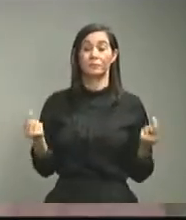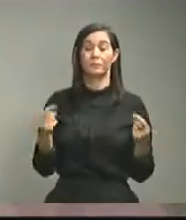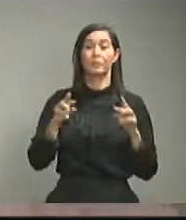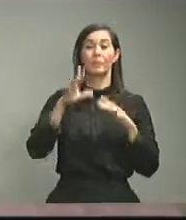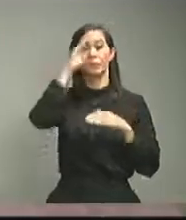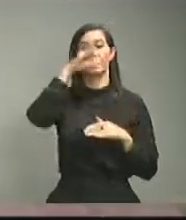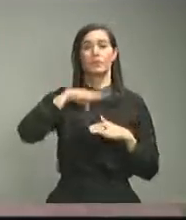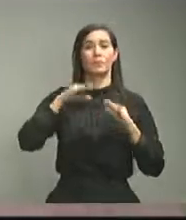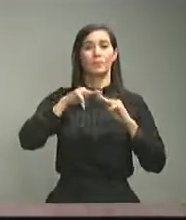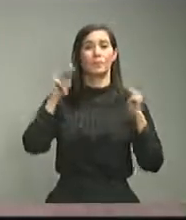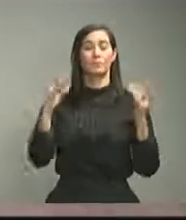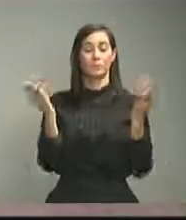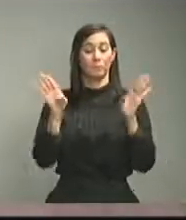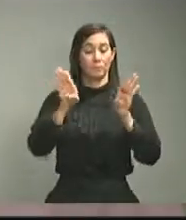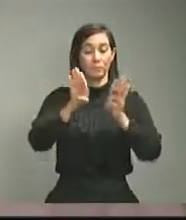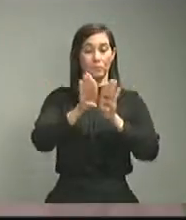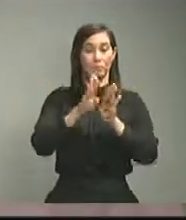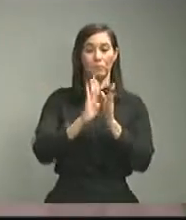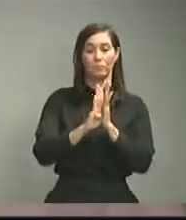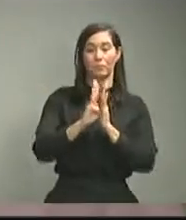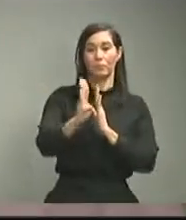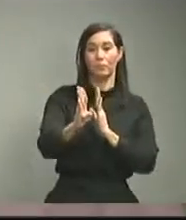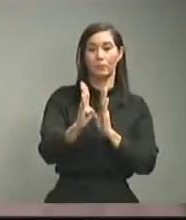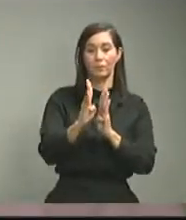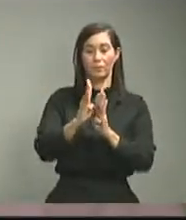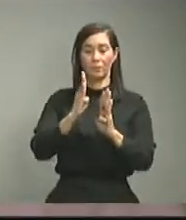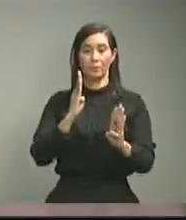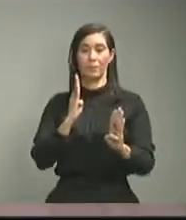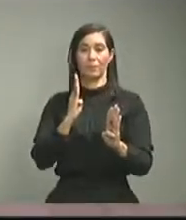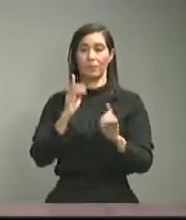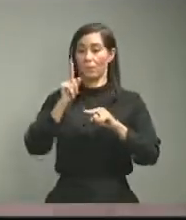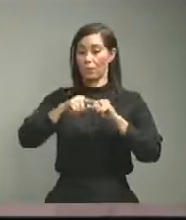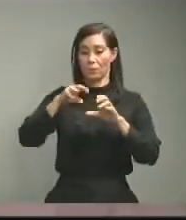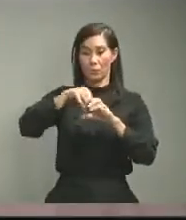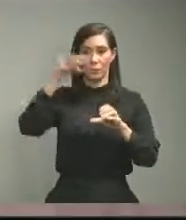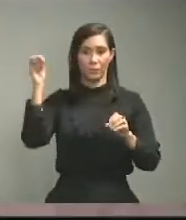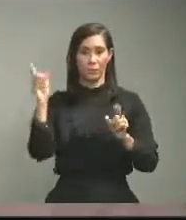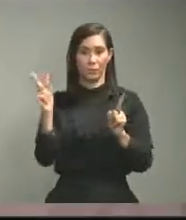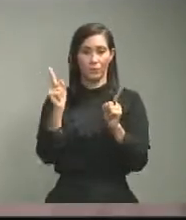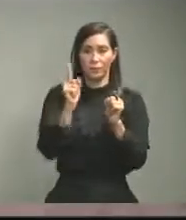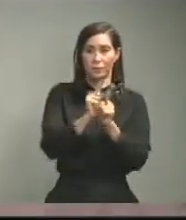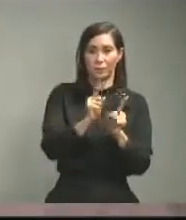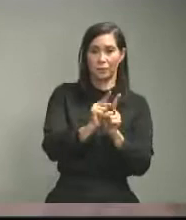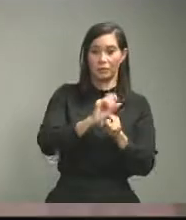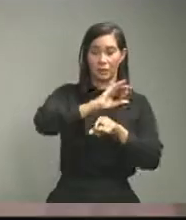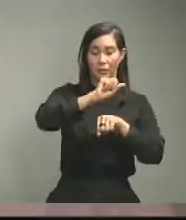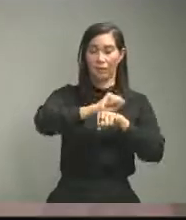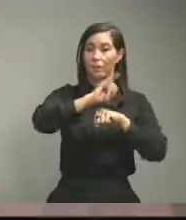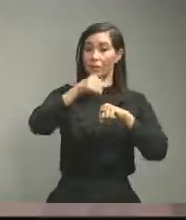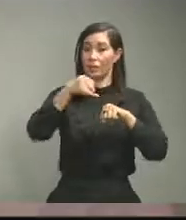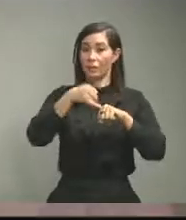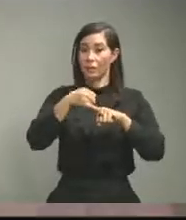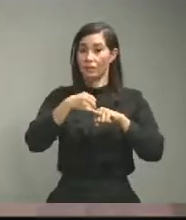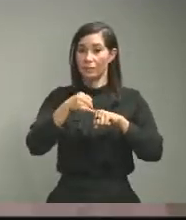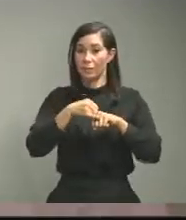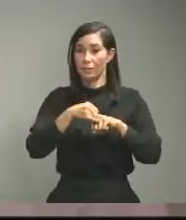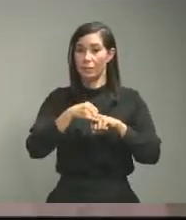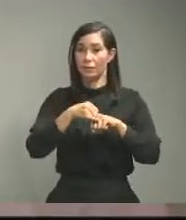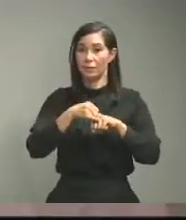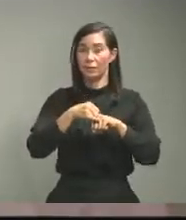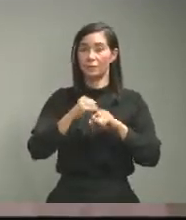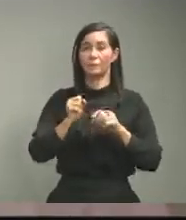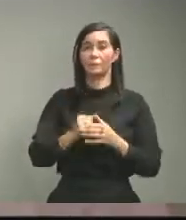ministro le cerraron entrada y salida de Padre de la Casa y de San Juan también tiene una situación sanitaria